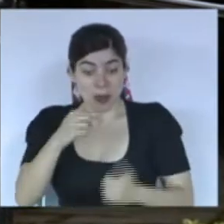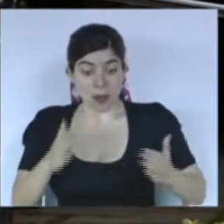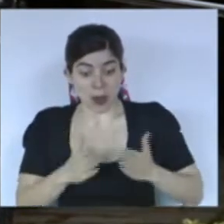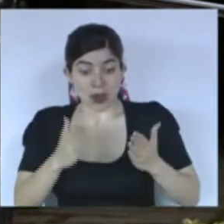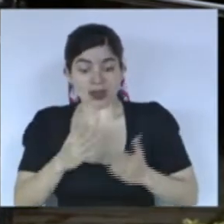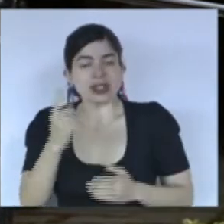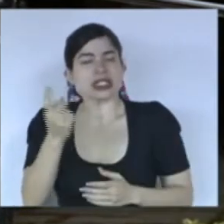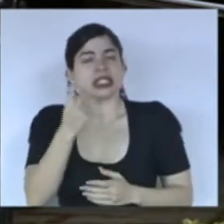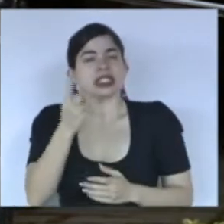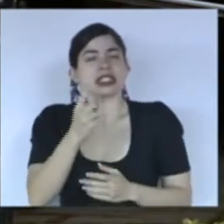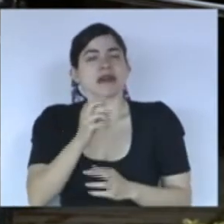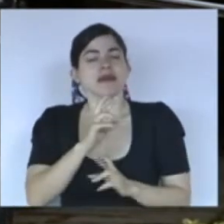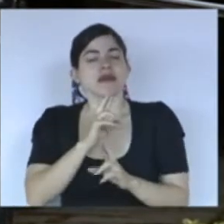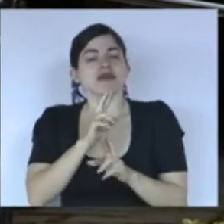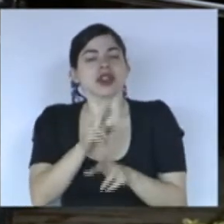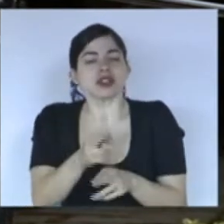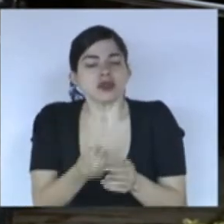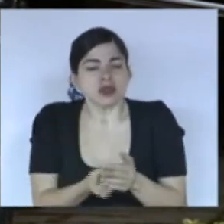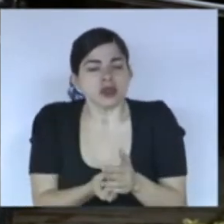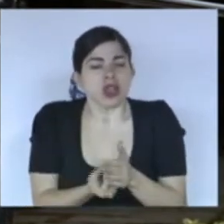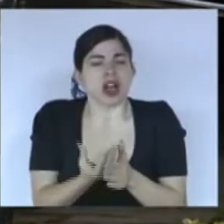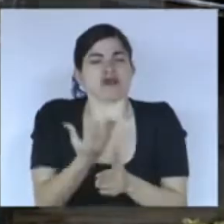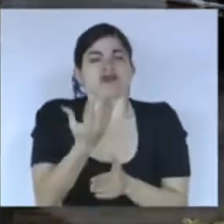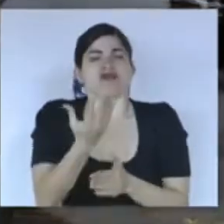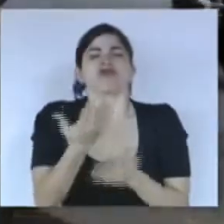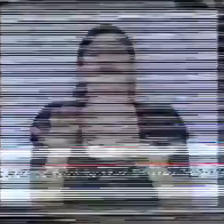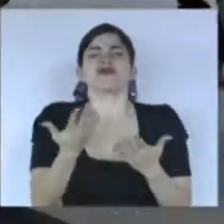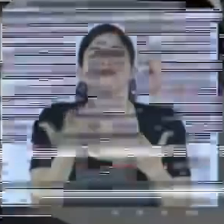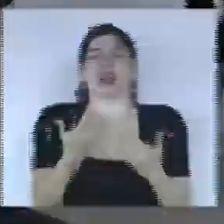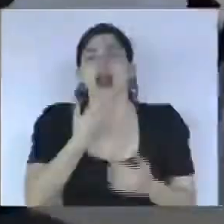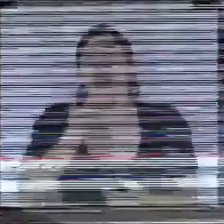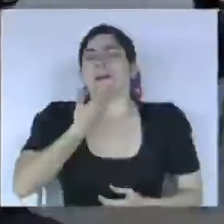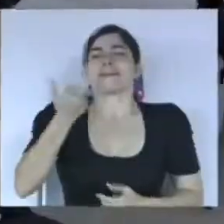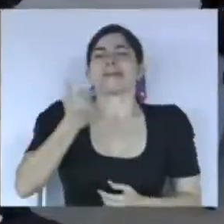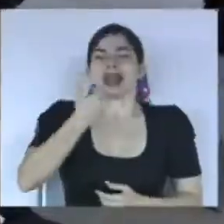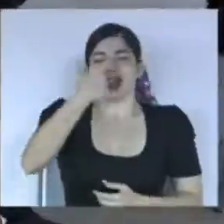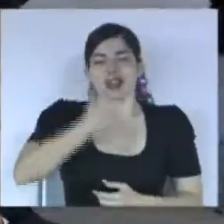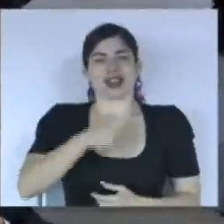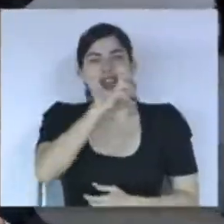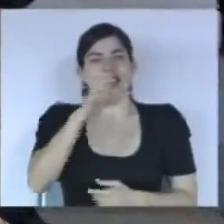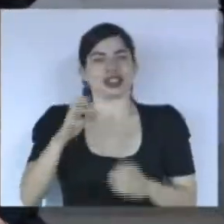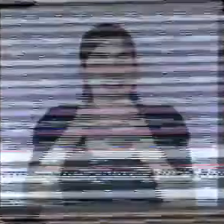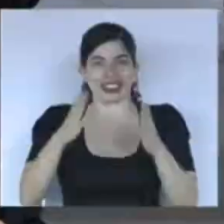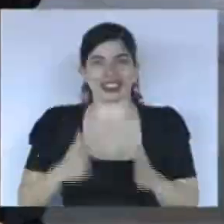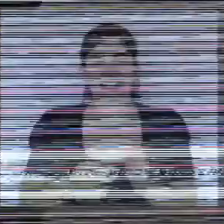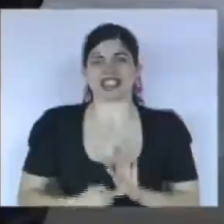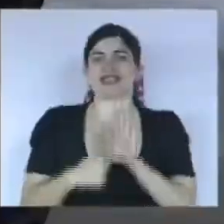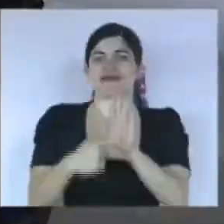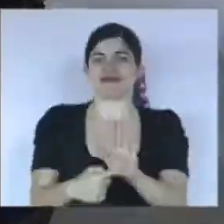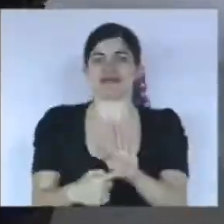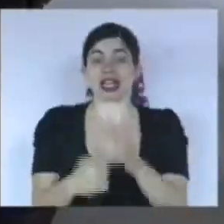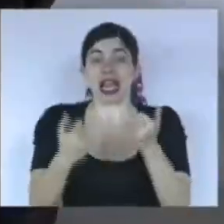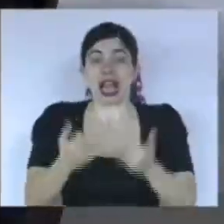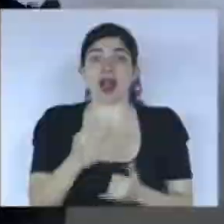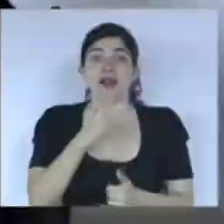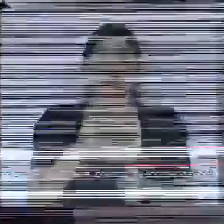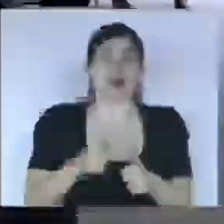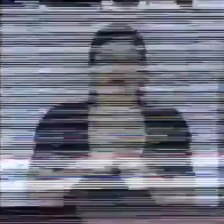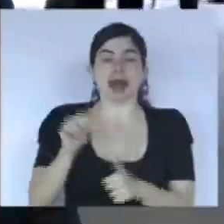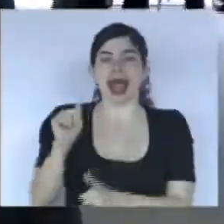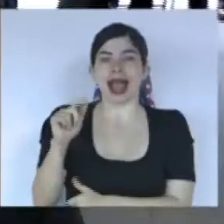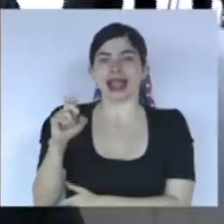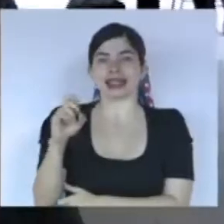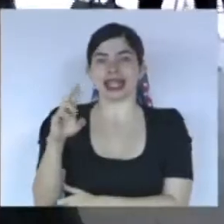saldrá siempre con vigor lo mejor del ser costarricense. Con ustedes en el uso de la palabra, el señor Alexander Solís,